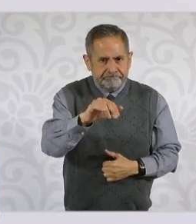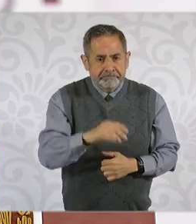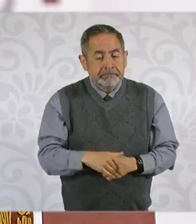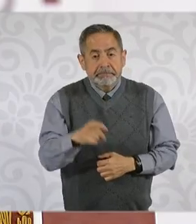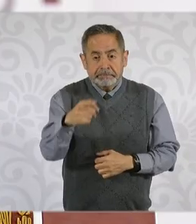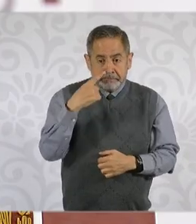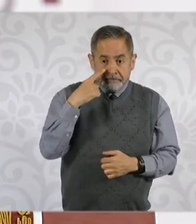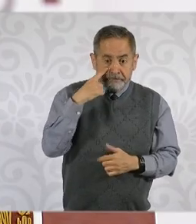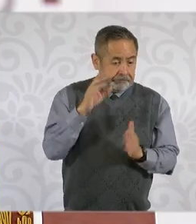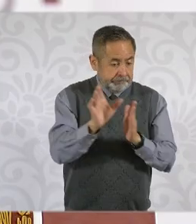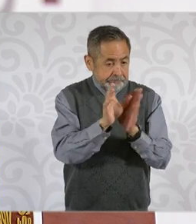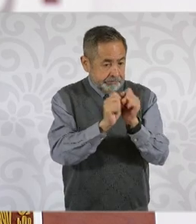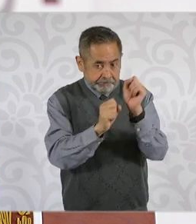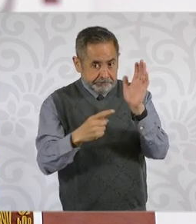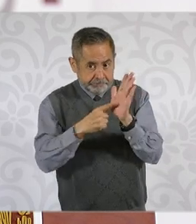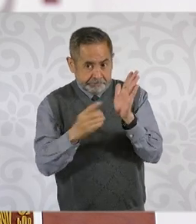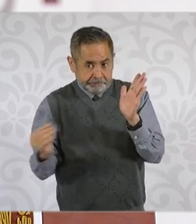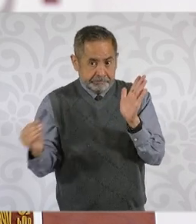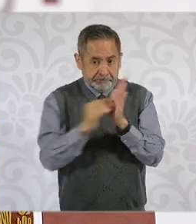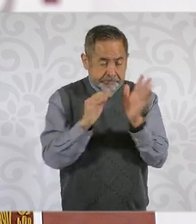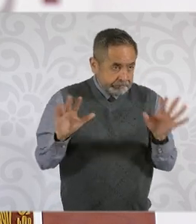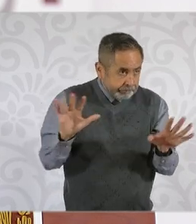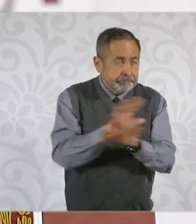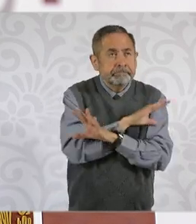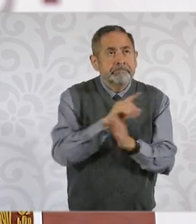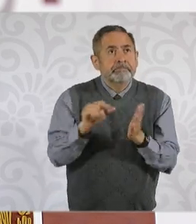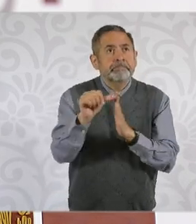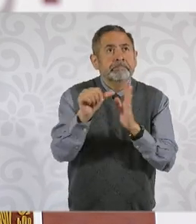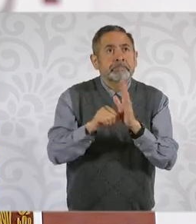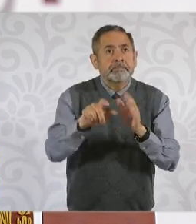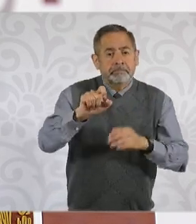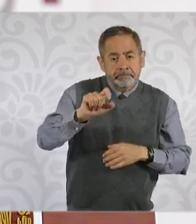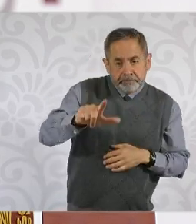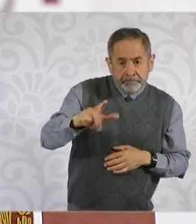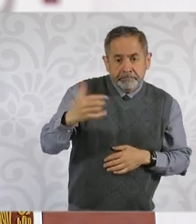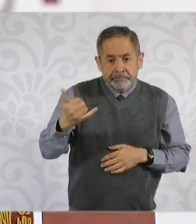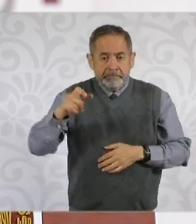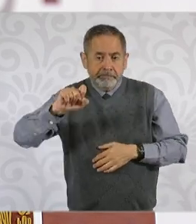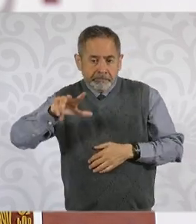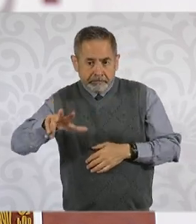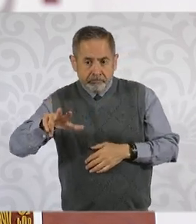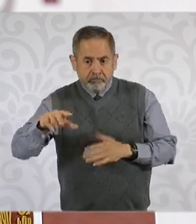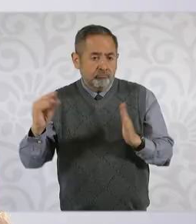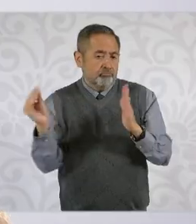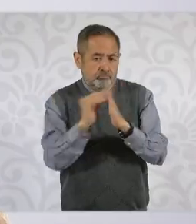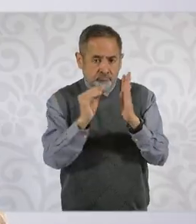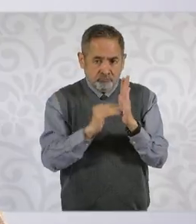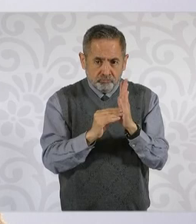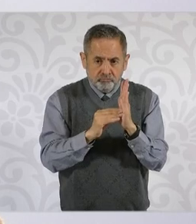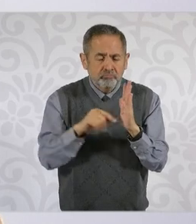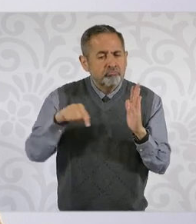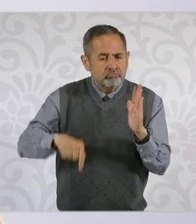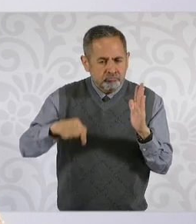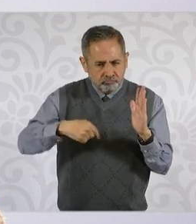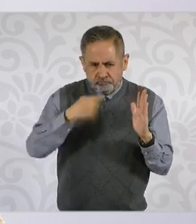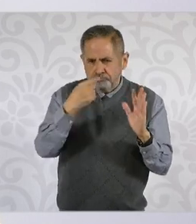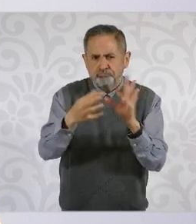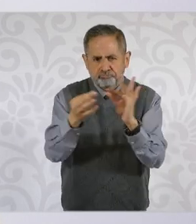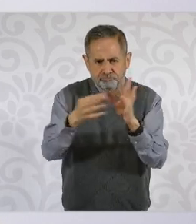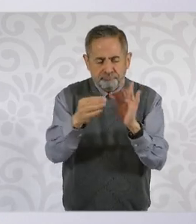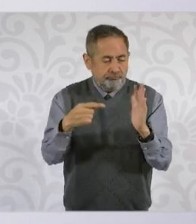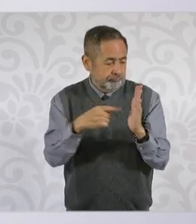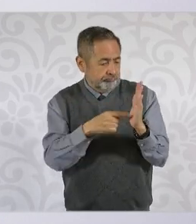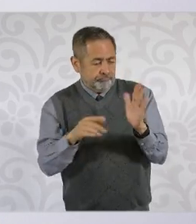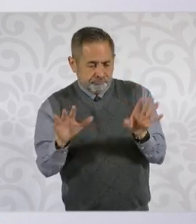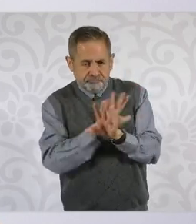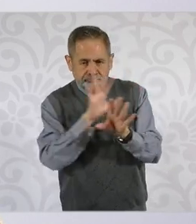Constitución, en los artículos 27 y 28, platicamos aquí que esta modificación